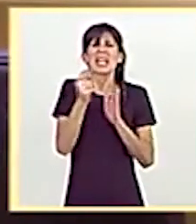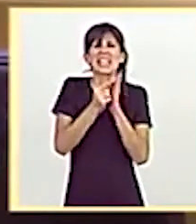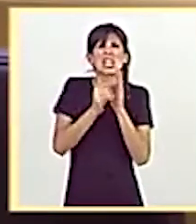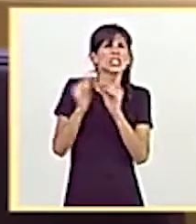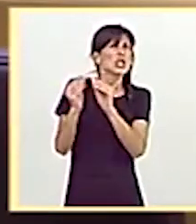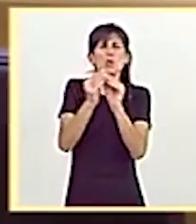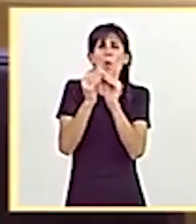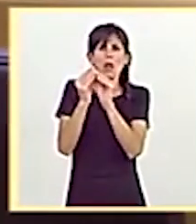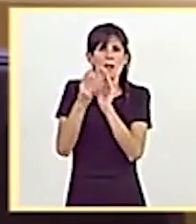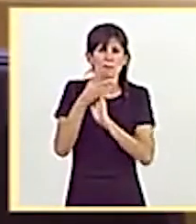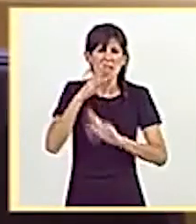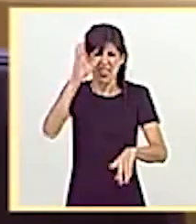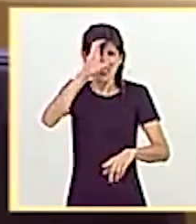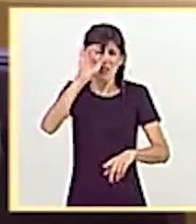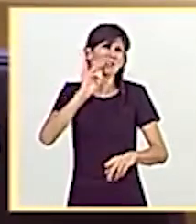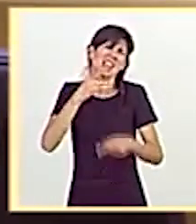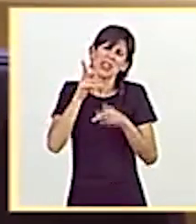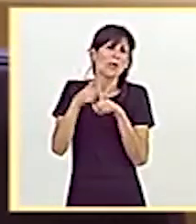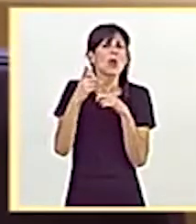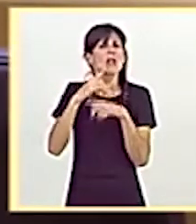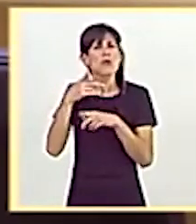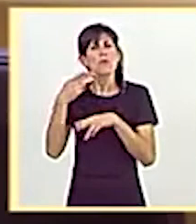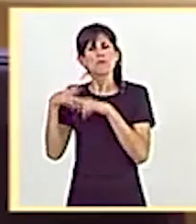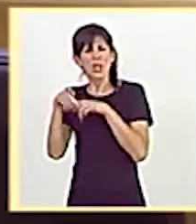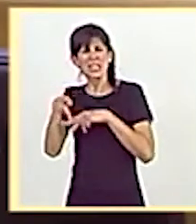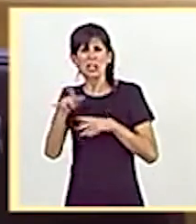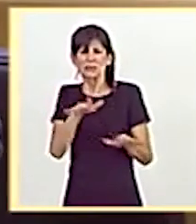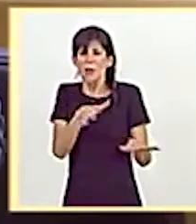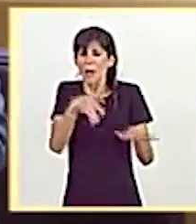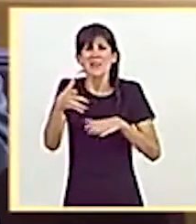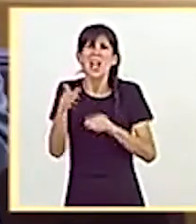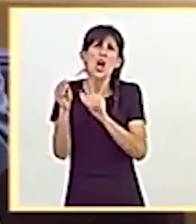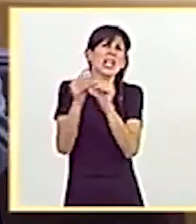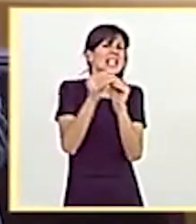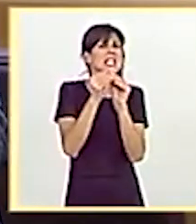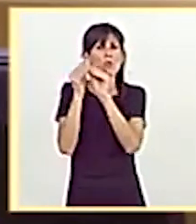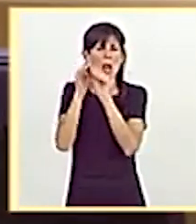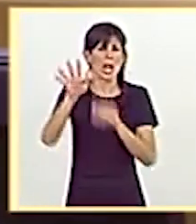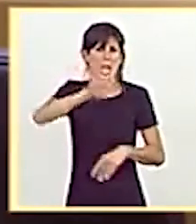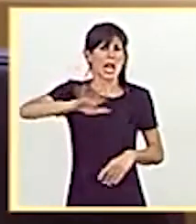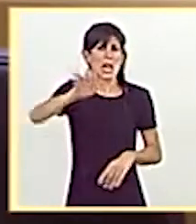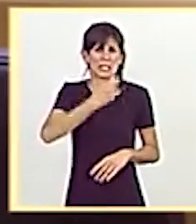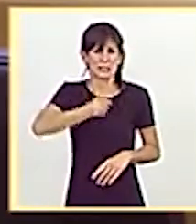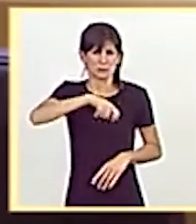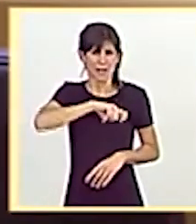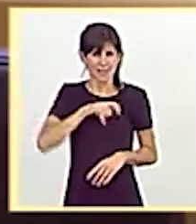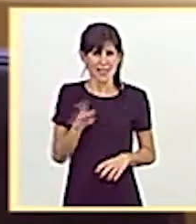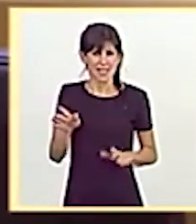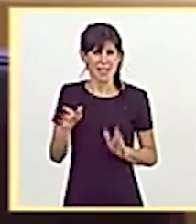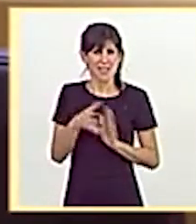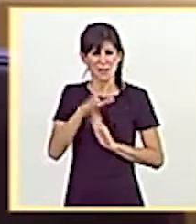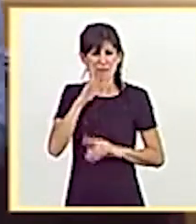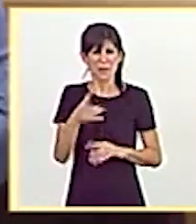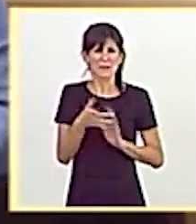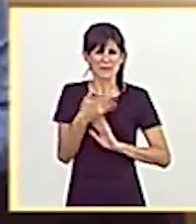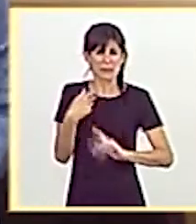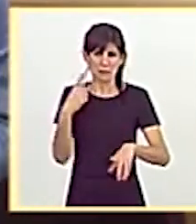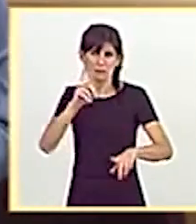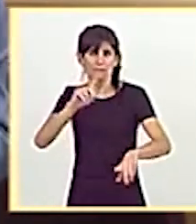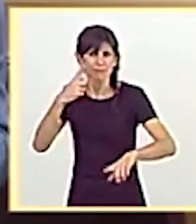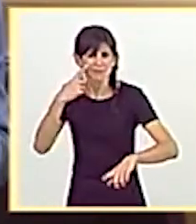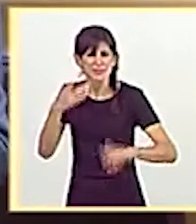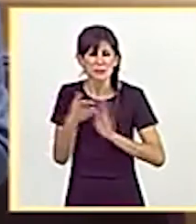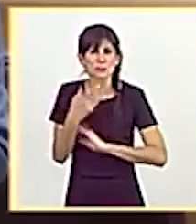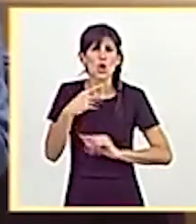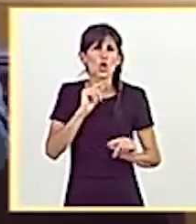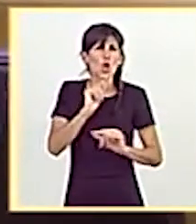ni que sean científicos, aunque sean políticos, que son los que aplican, pero homogéneos para toda España. Que le han pillado inflándolo el número de contagios en la